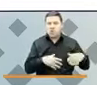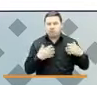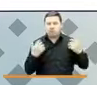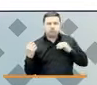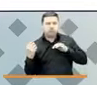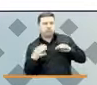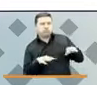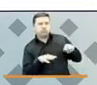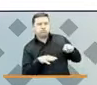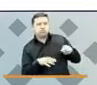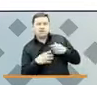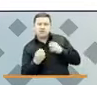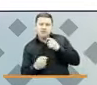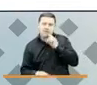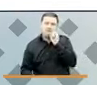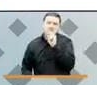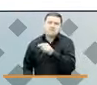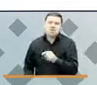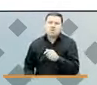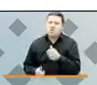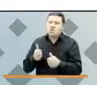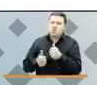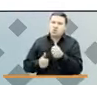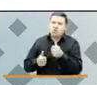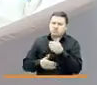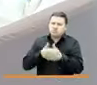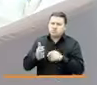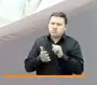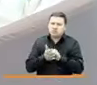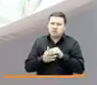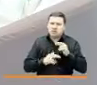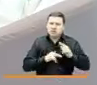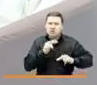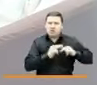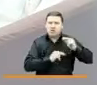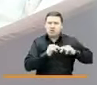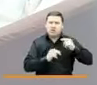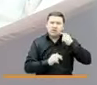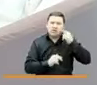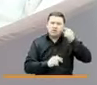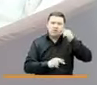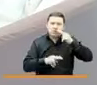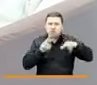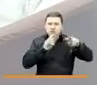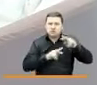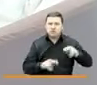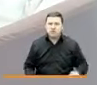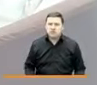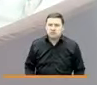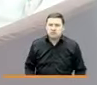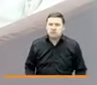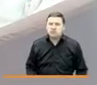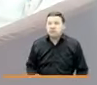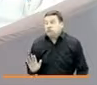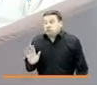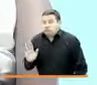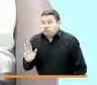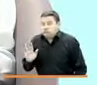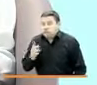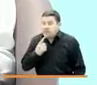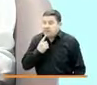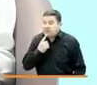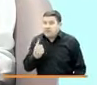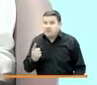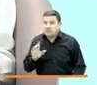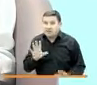y precisamente quería preguntarle, ¿cuáles son los avances de esa construcción, de la construcción del museo? Bueno, yo en esto lo primero que quiero decir es que